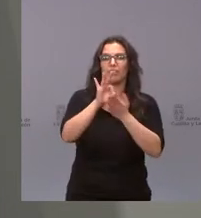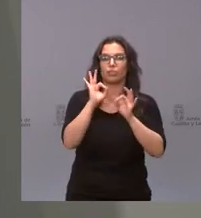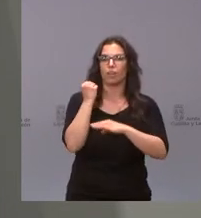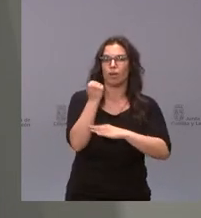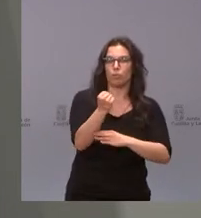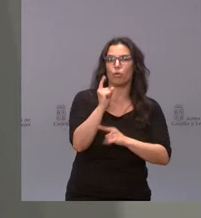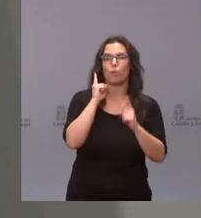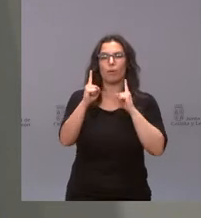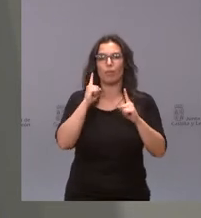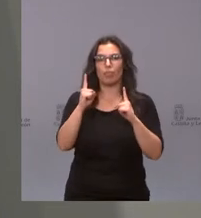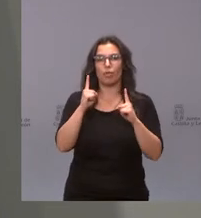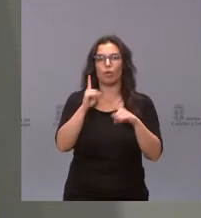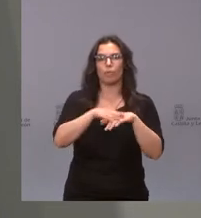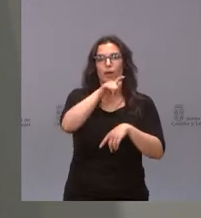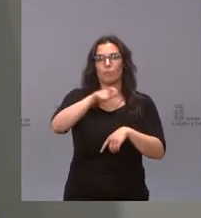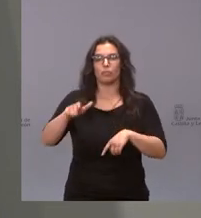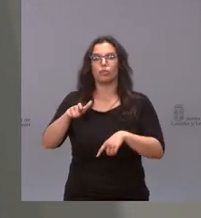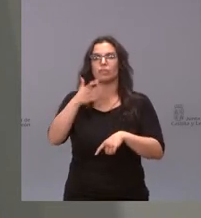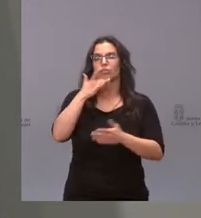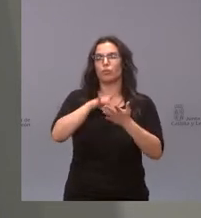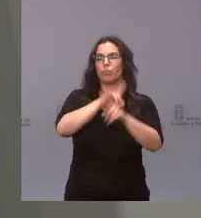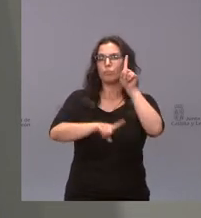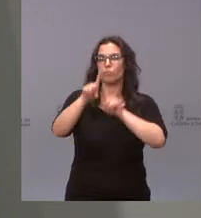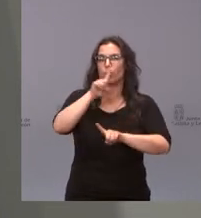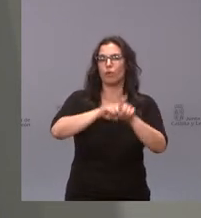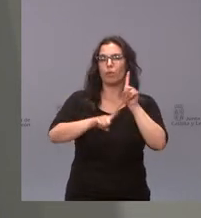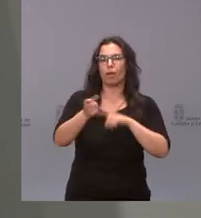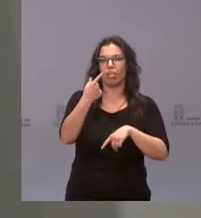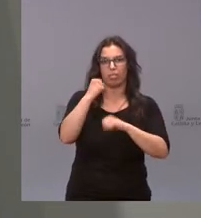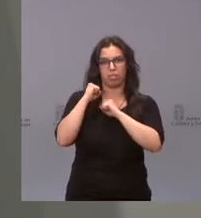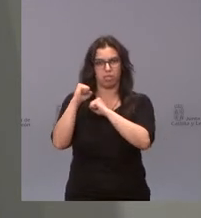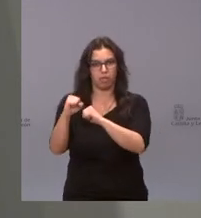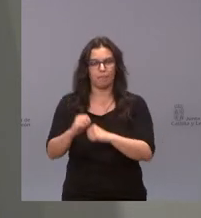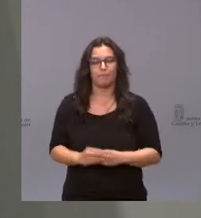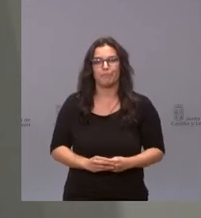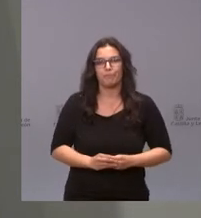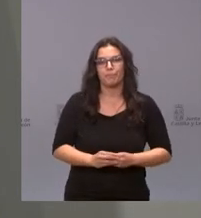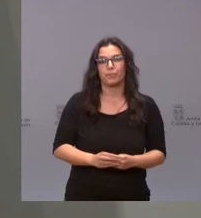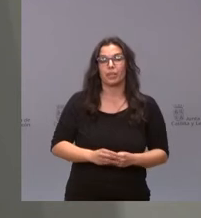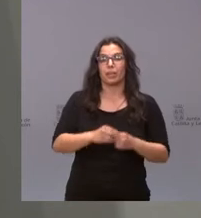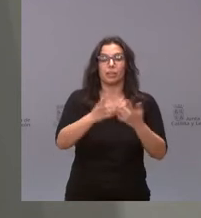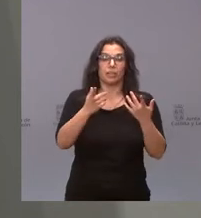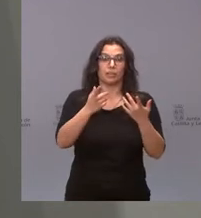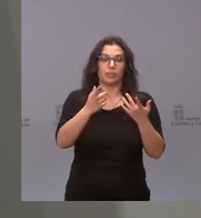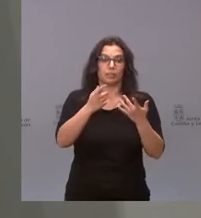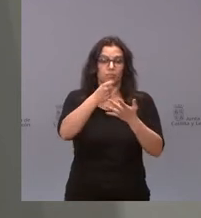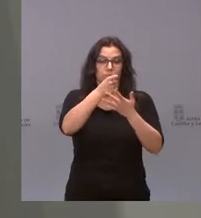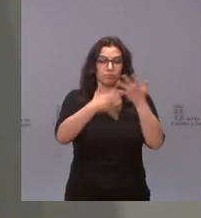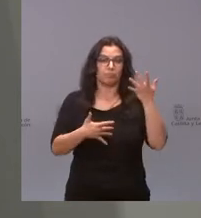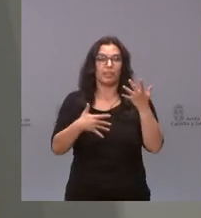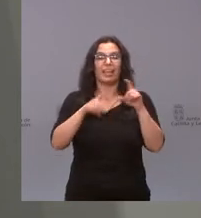y prevención a personas con problemas de drogodependencia. En esta lista de entidades subvencionadas